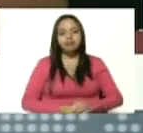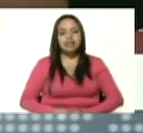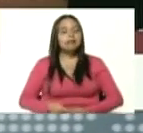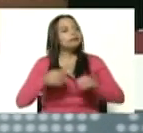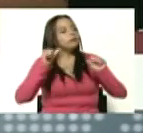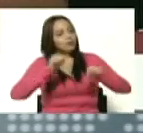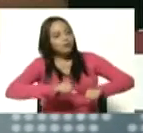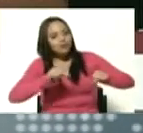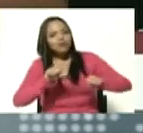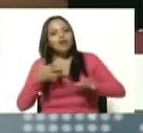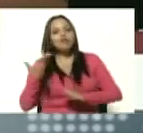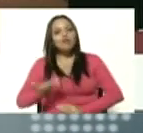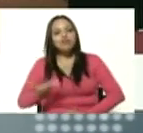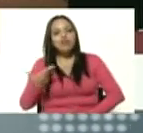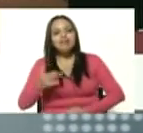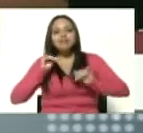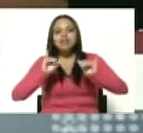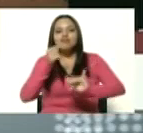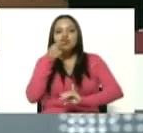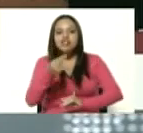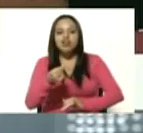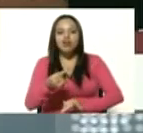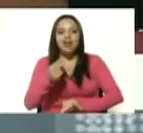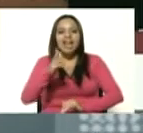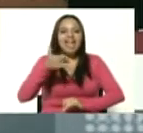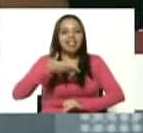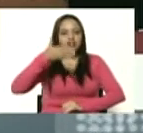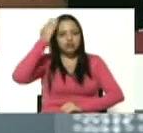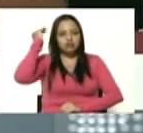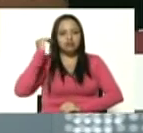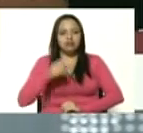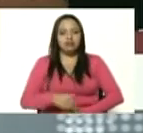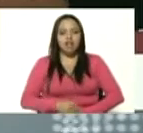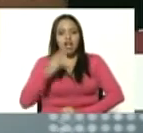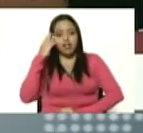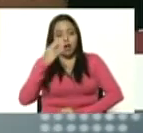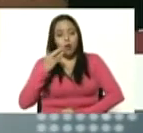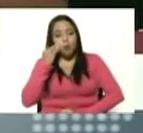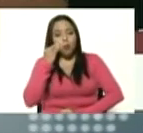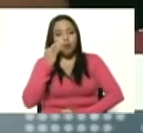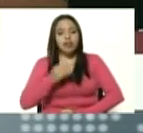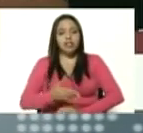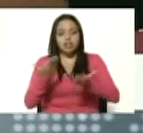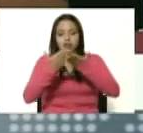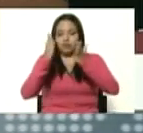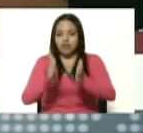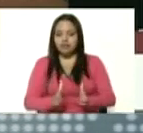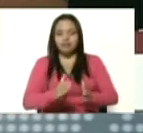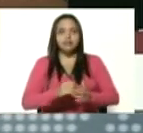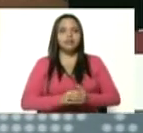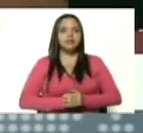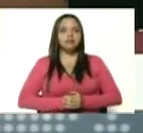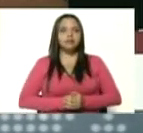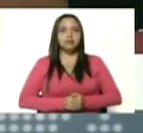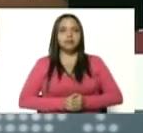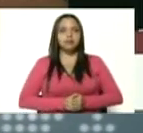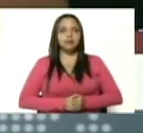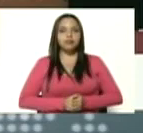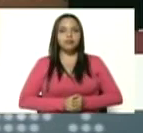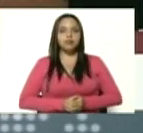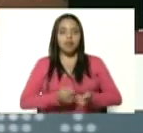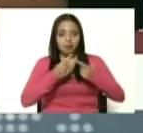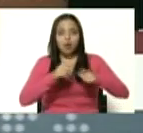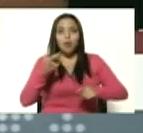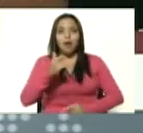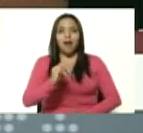mismo le dijo Héctor Rodríguez a esta joven oficial a este joven estudiante pero tenemos la